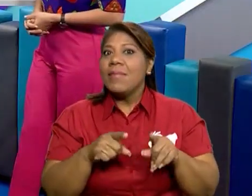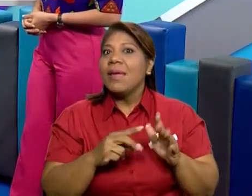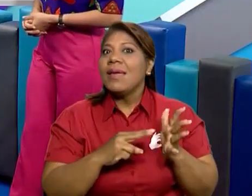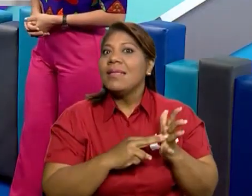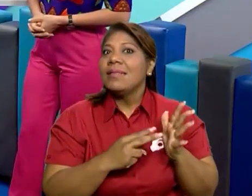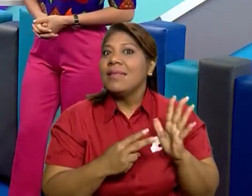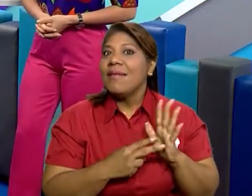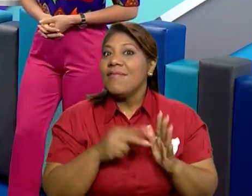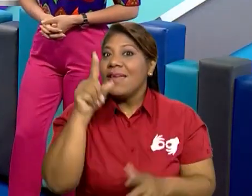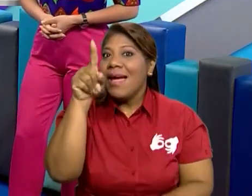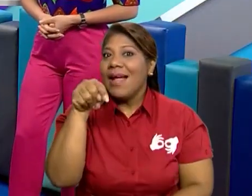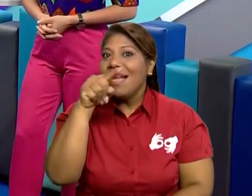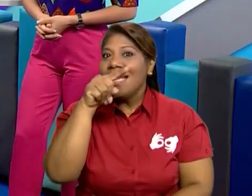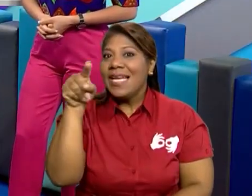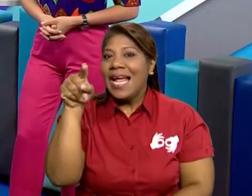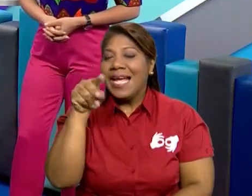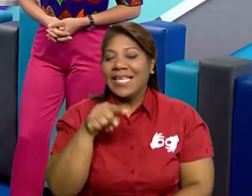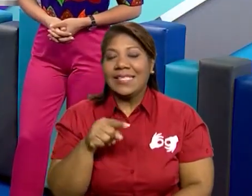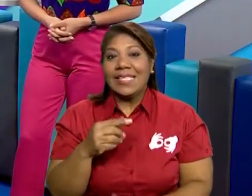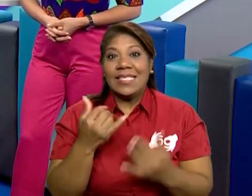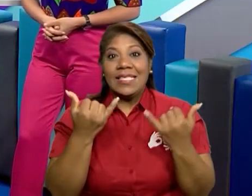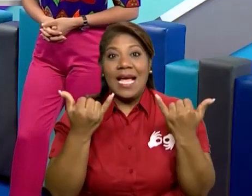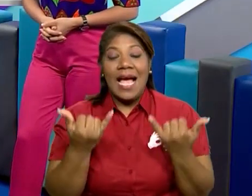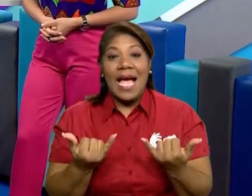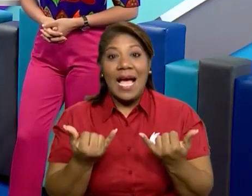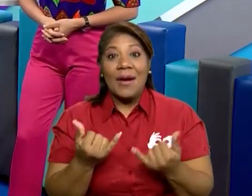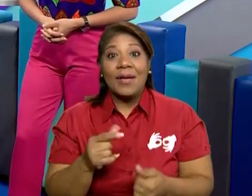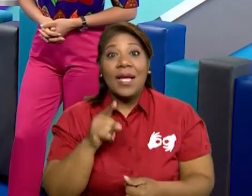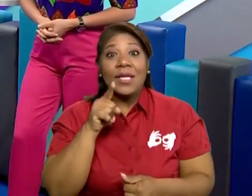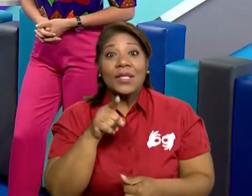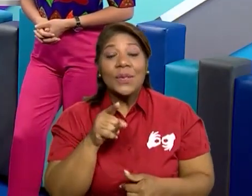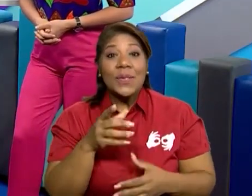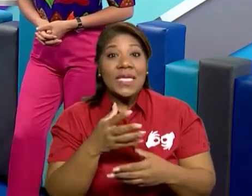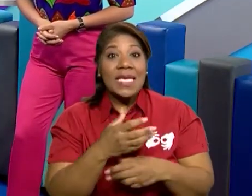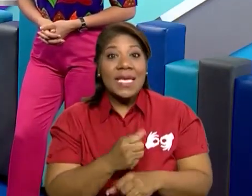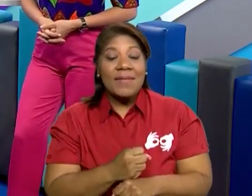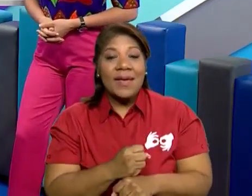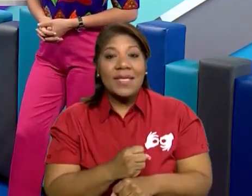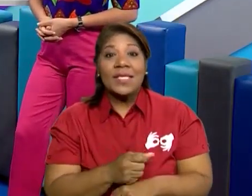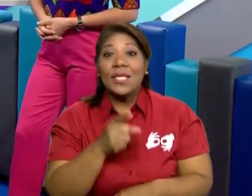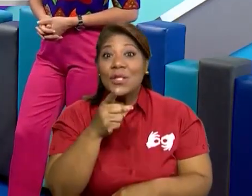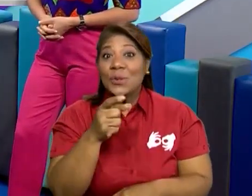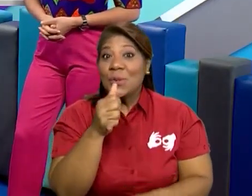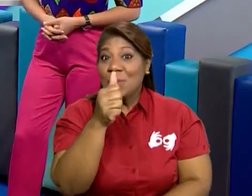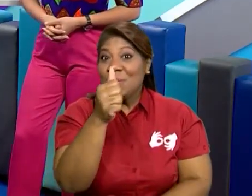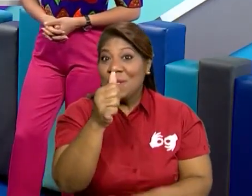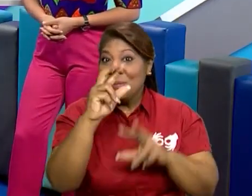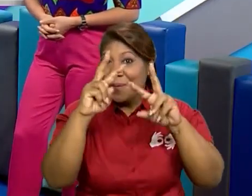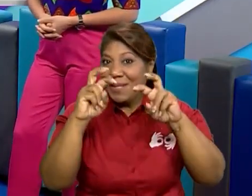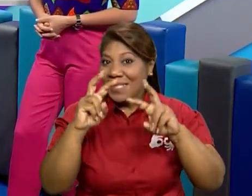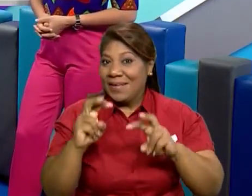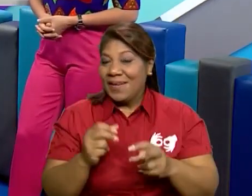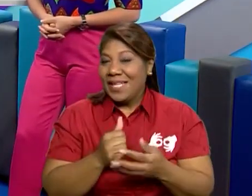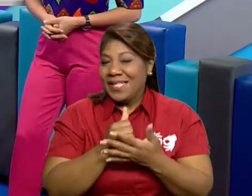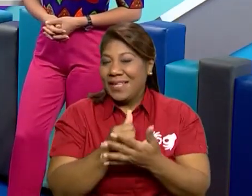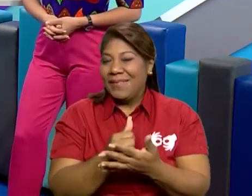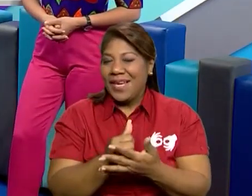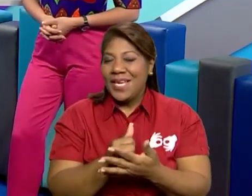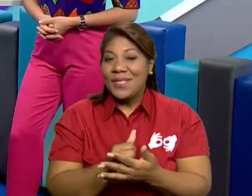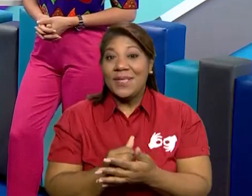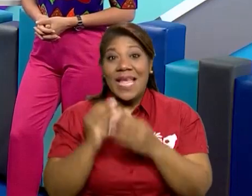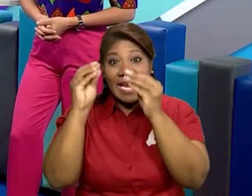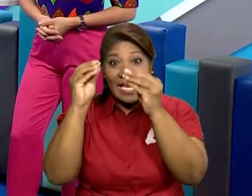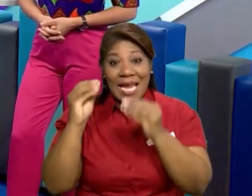Y bueno, muchachos, ha llegado el momento de que hagamos la autoavaluación. Y ustedes nos van a ayudar a nosotros. Así que vamos